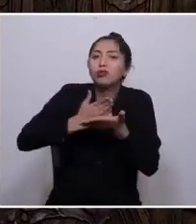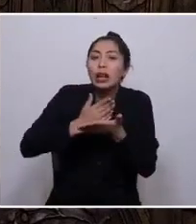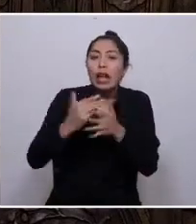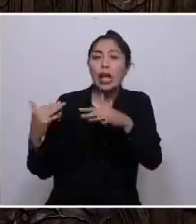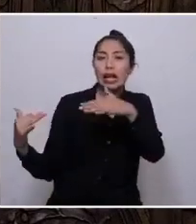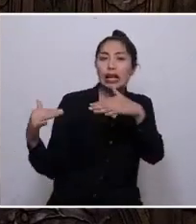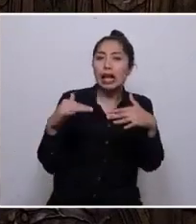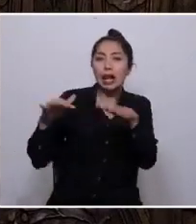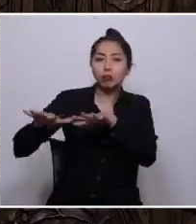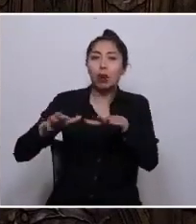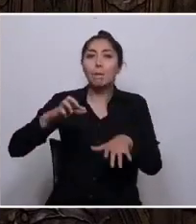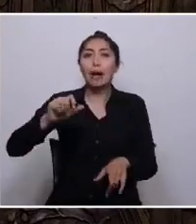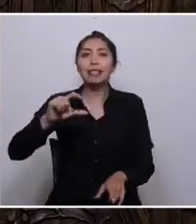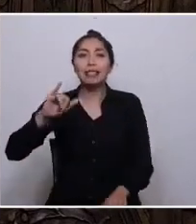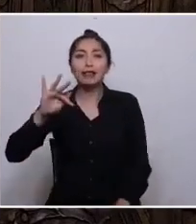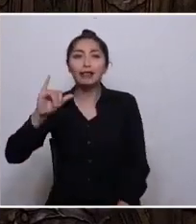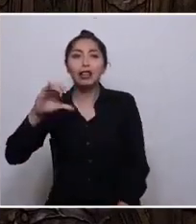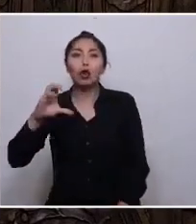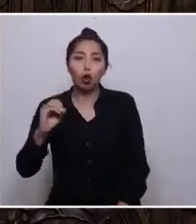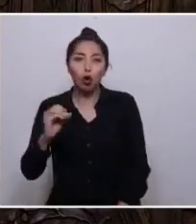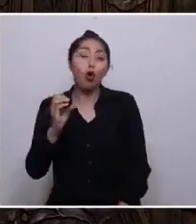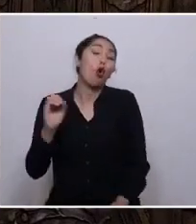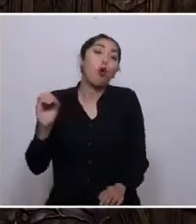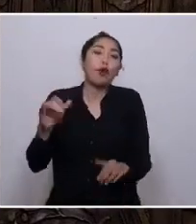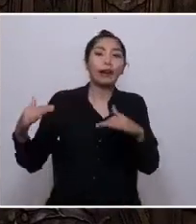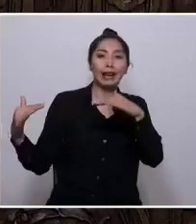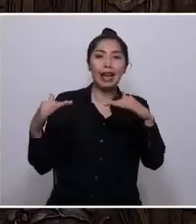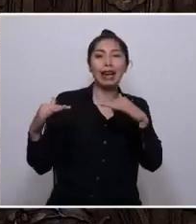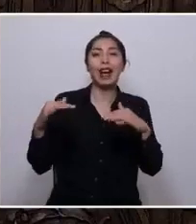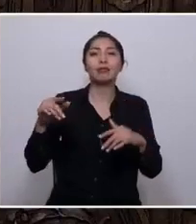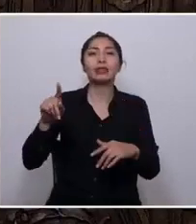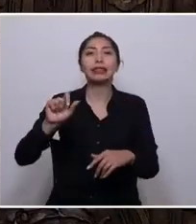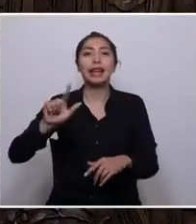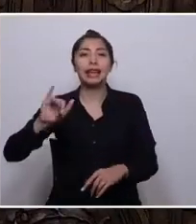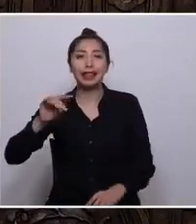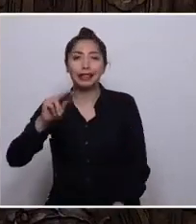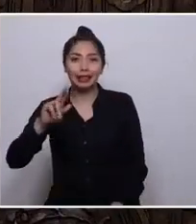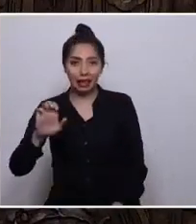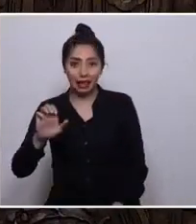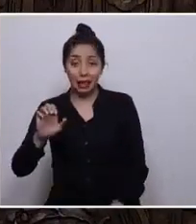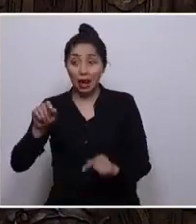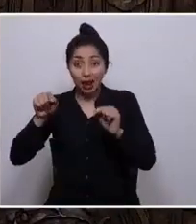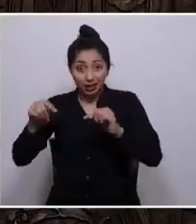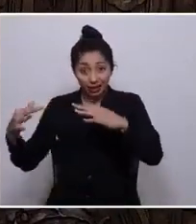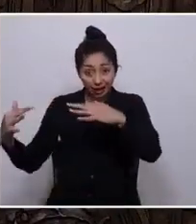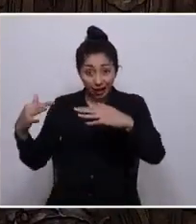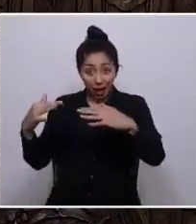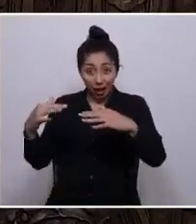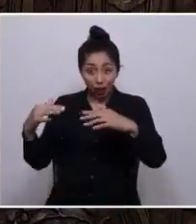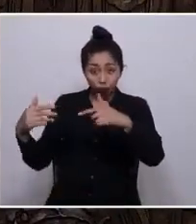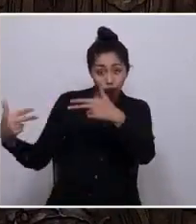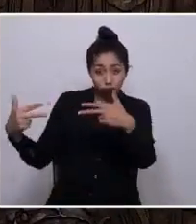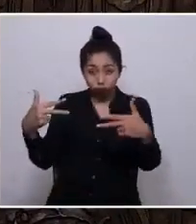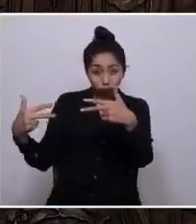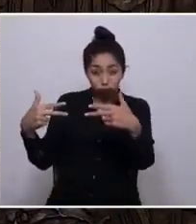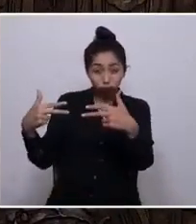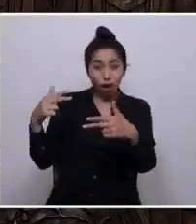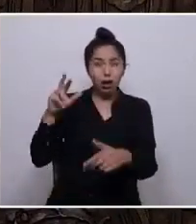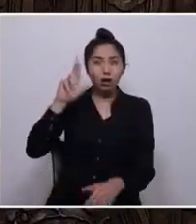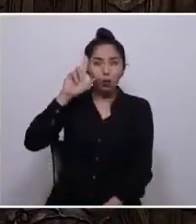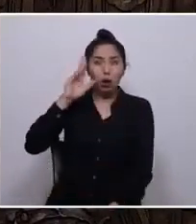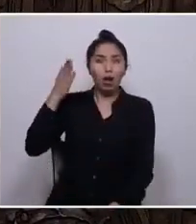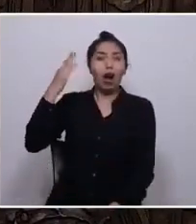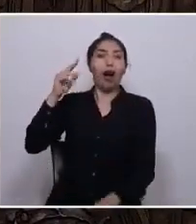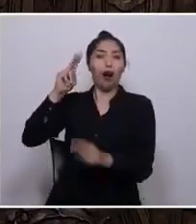o también llamada Guerra del Salitre. Esta guerra se recuerda con honores, pero